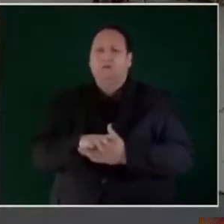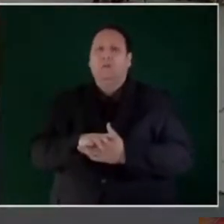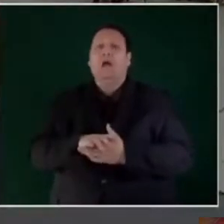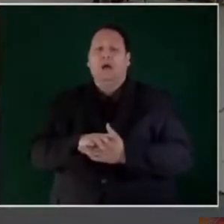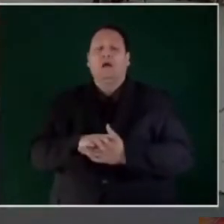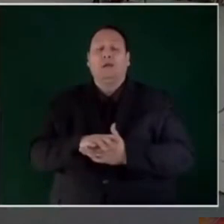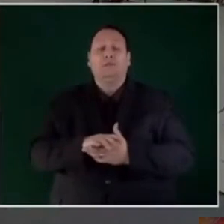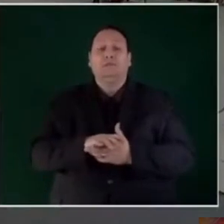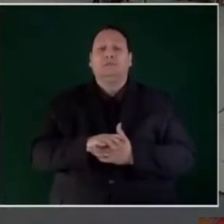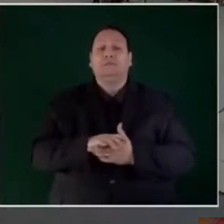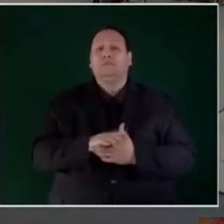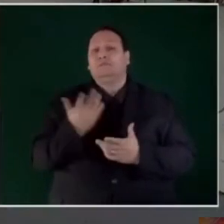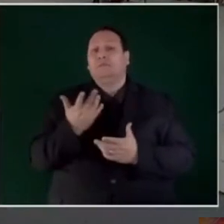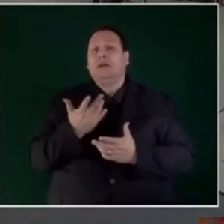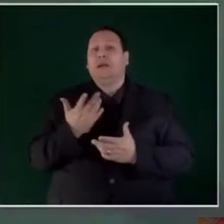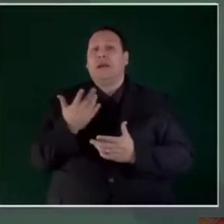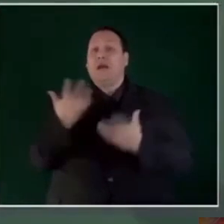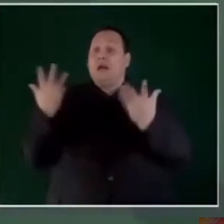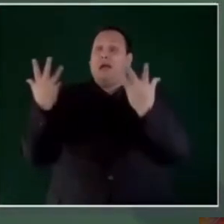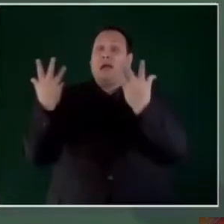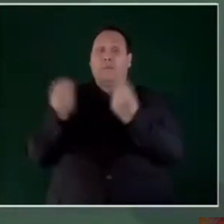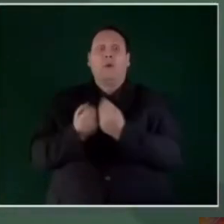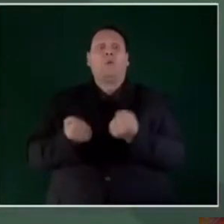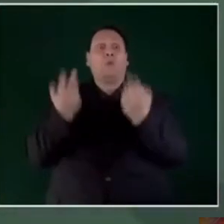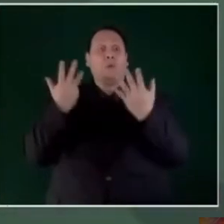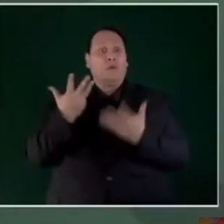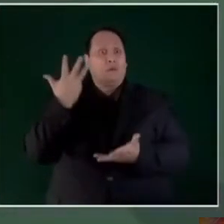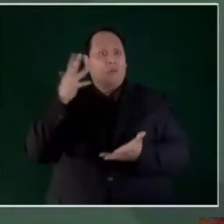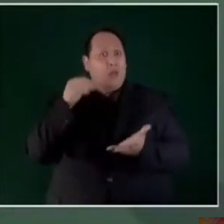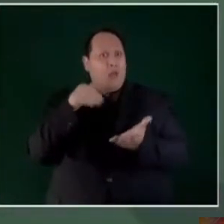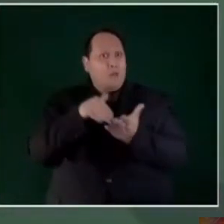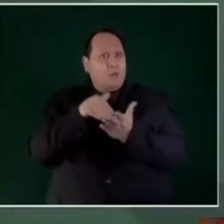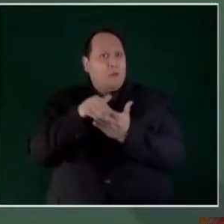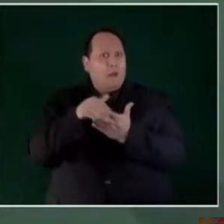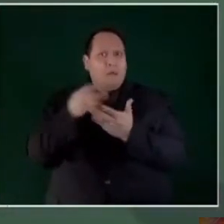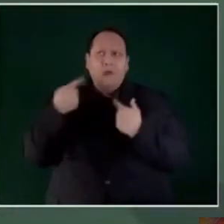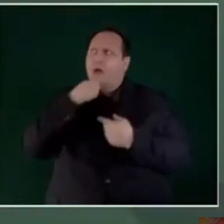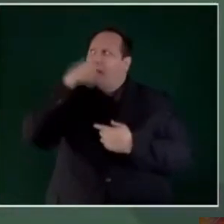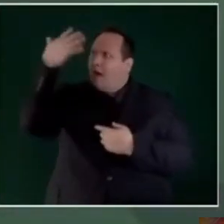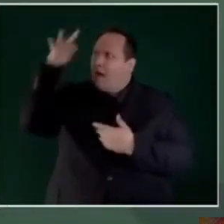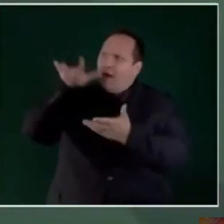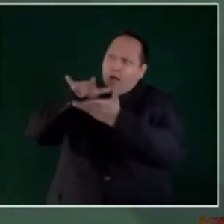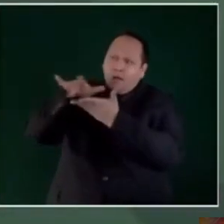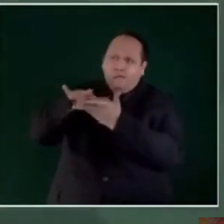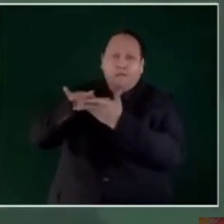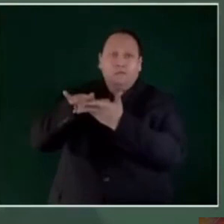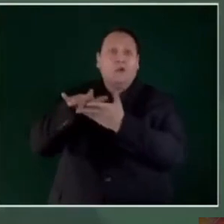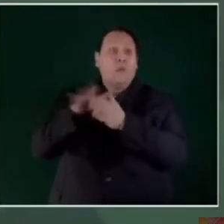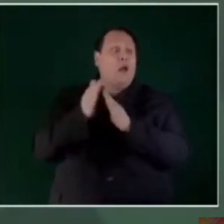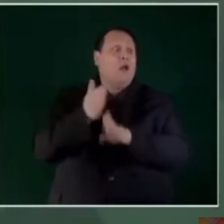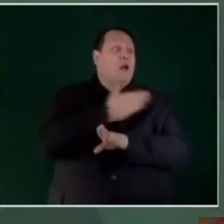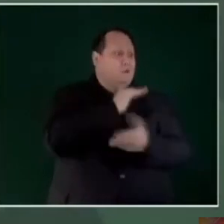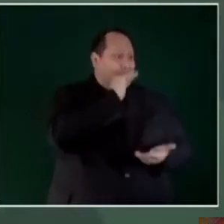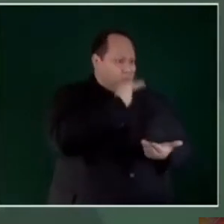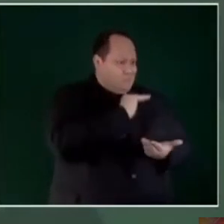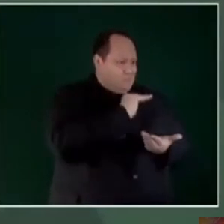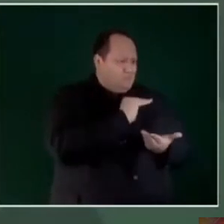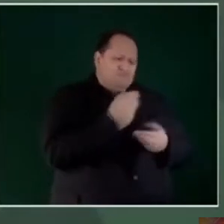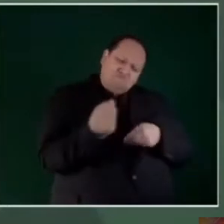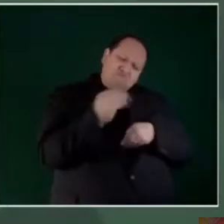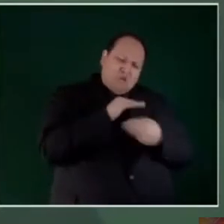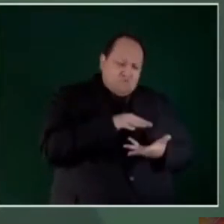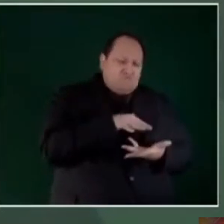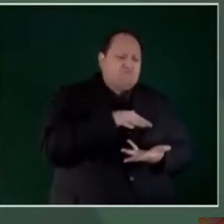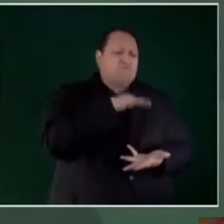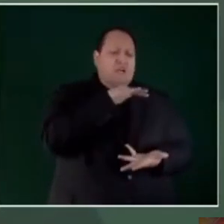llega a 10 millones de adultos mayores porque se aumentó el programa